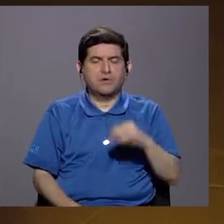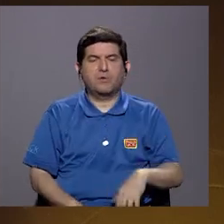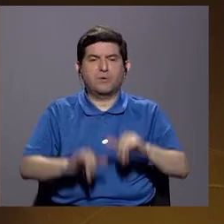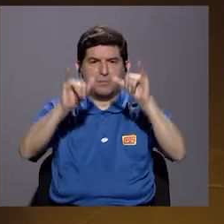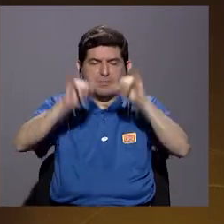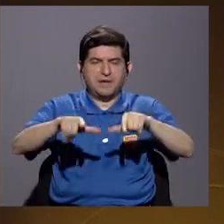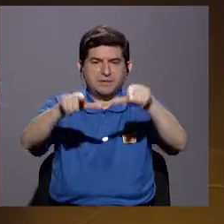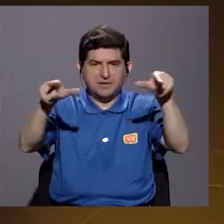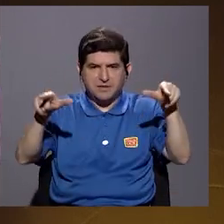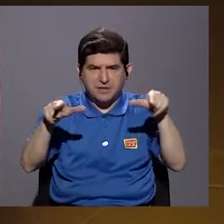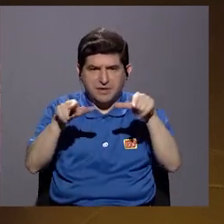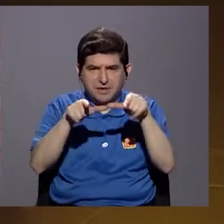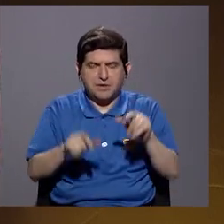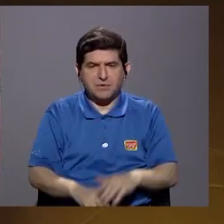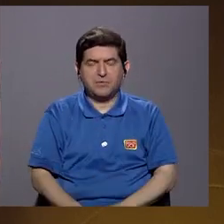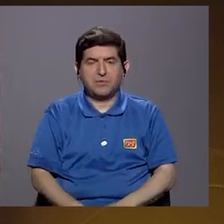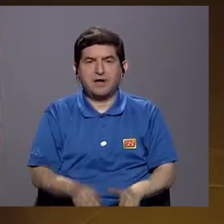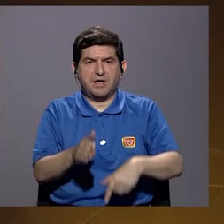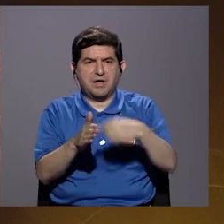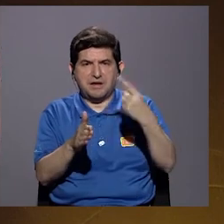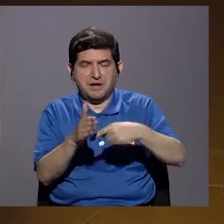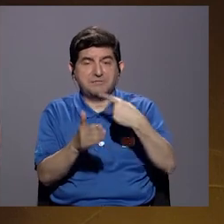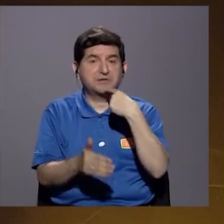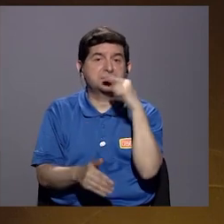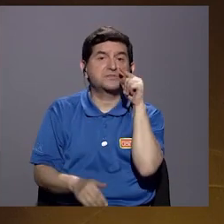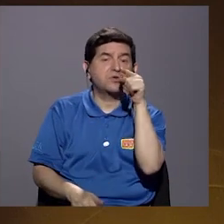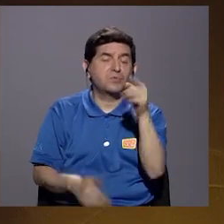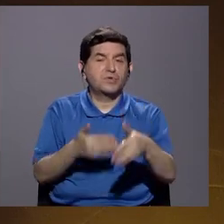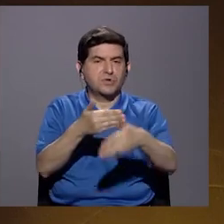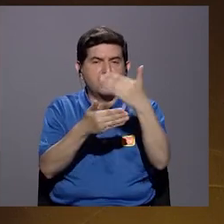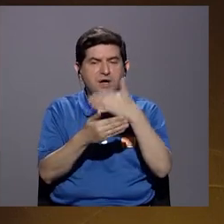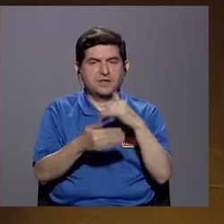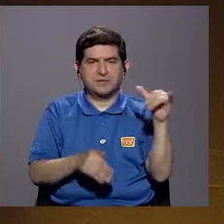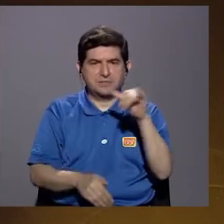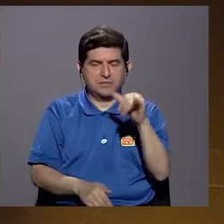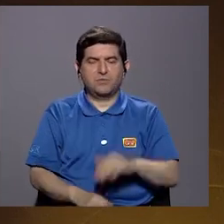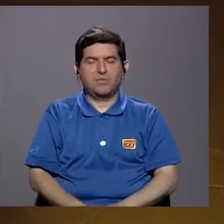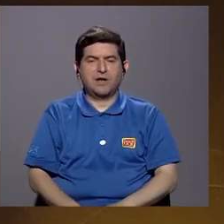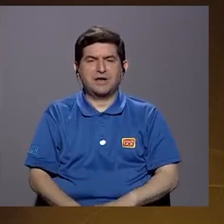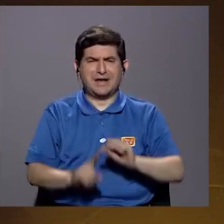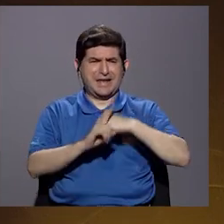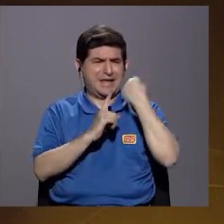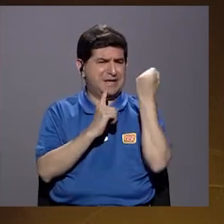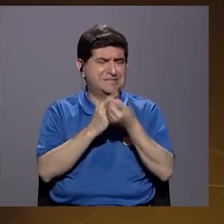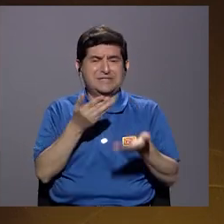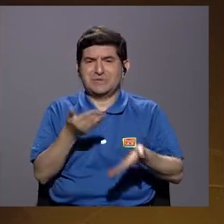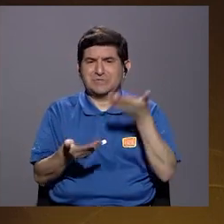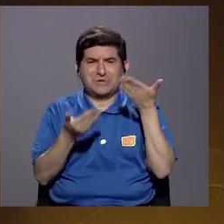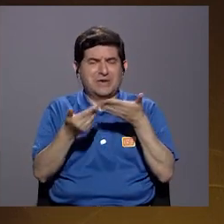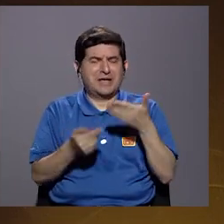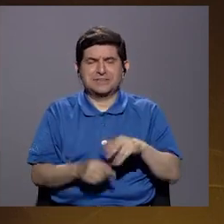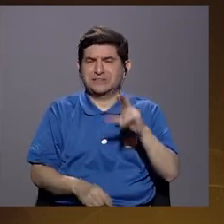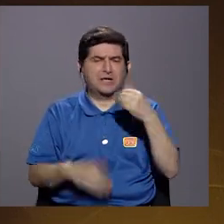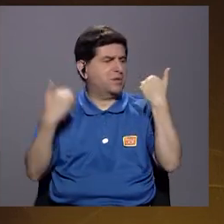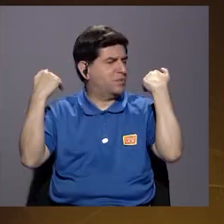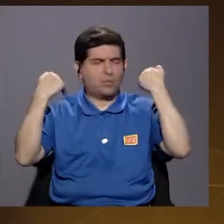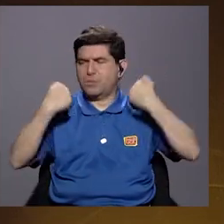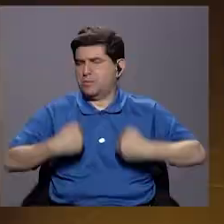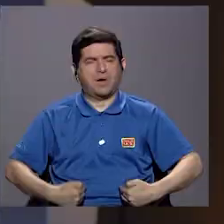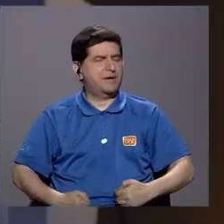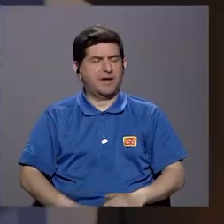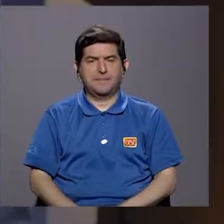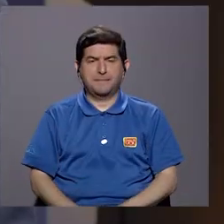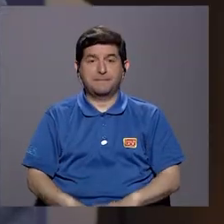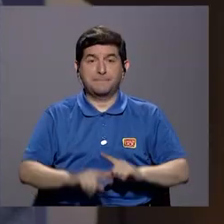en sitios donde se mantienen en muchos casos, como usted lo ha señalado anteriormente, en condiciones prácticamente infrahumanas.